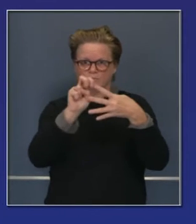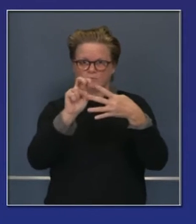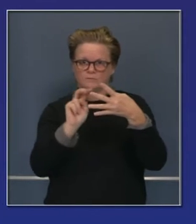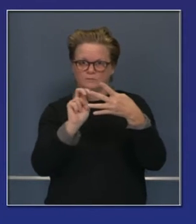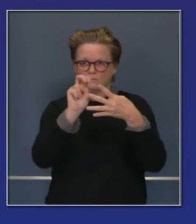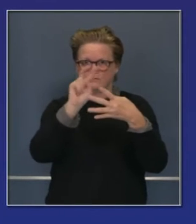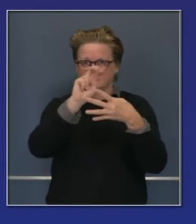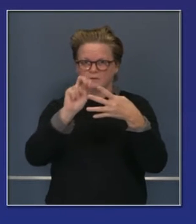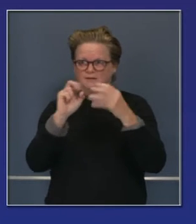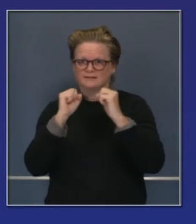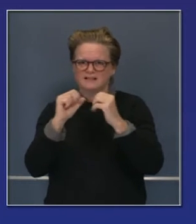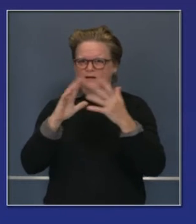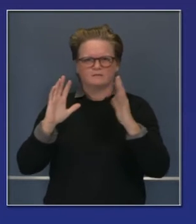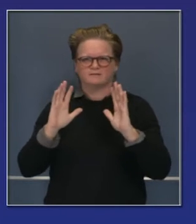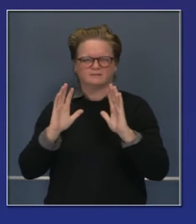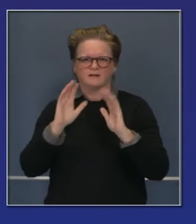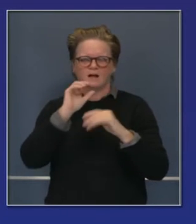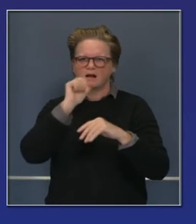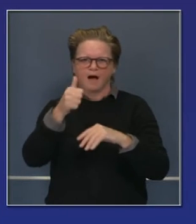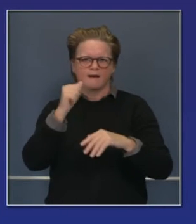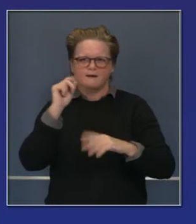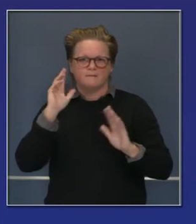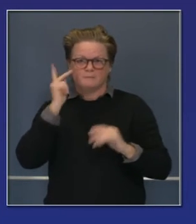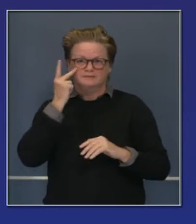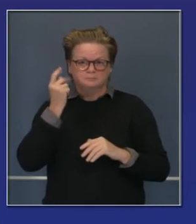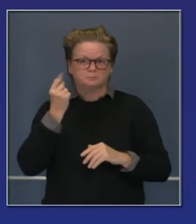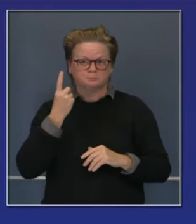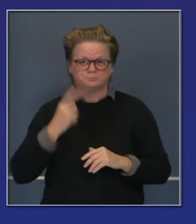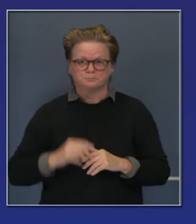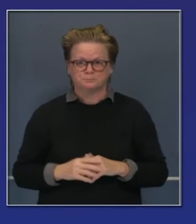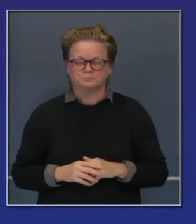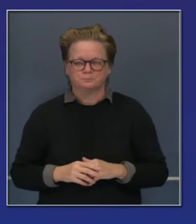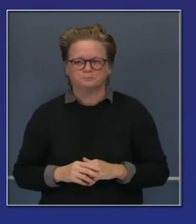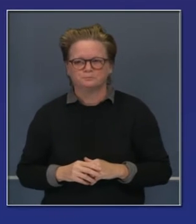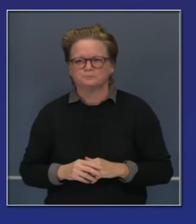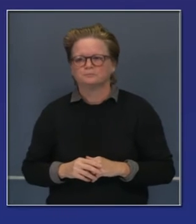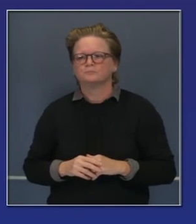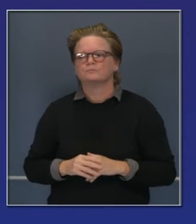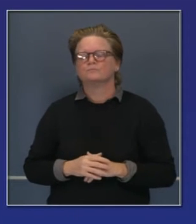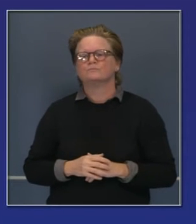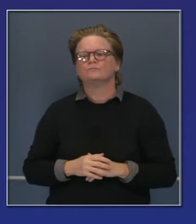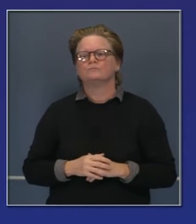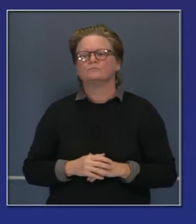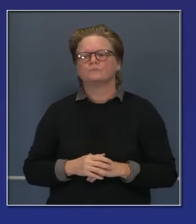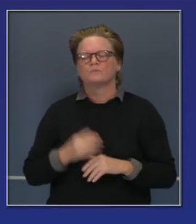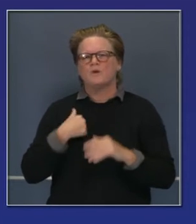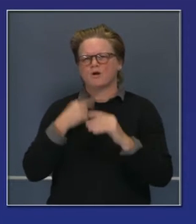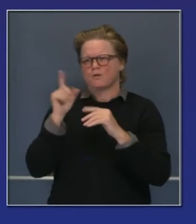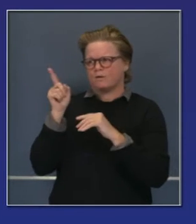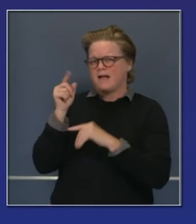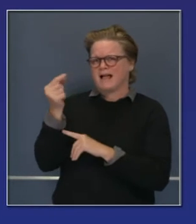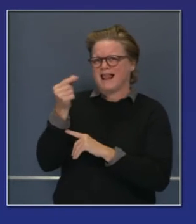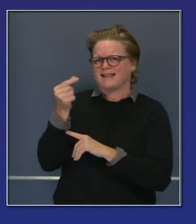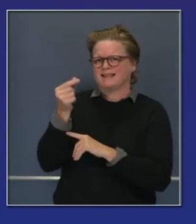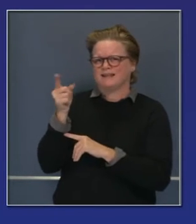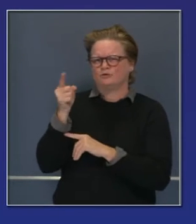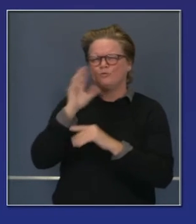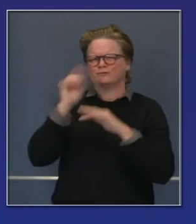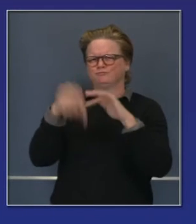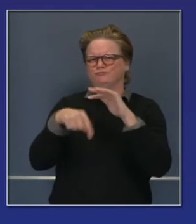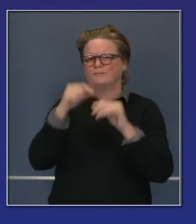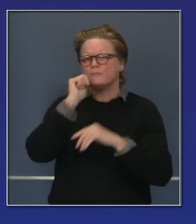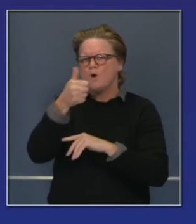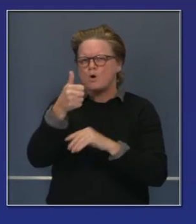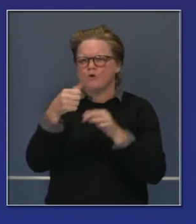De modo que el sistema de niveles está operando como esperábamos que lo hiciera. Mañana tendrán una mejor idea, pero aquí